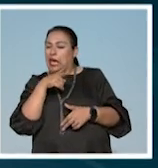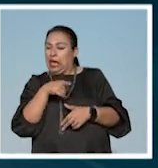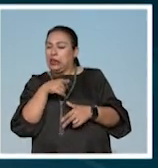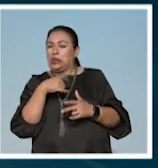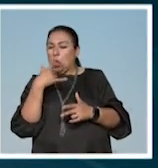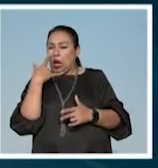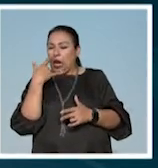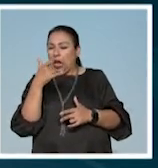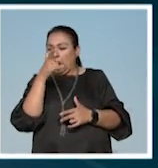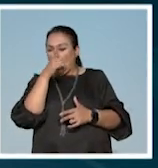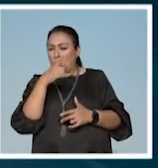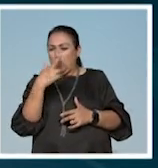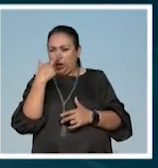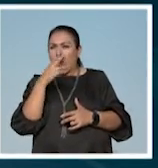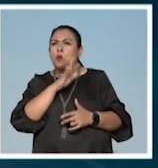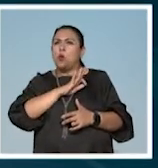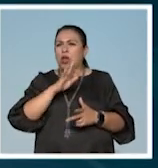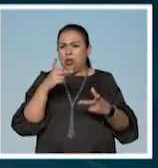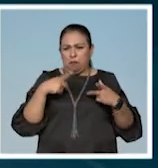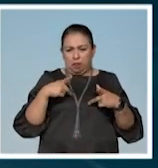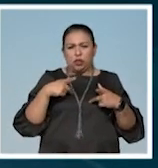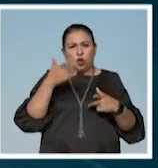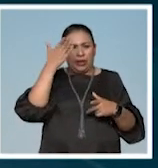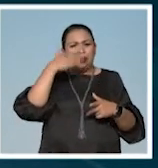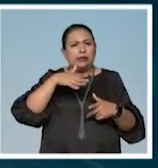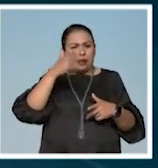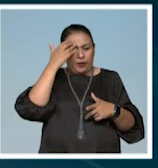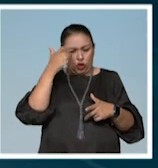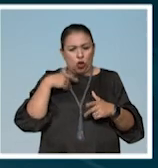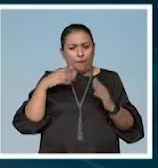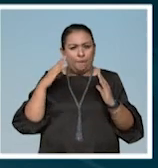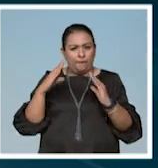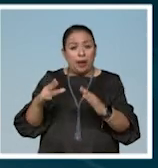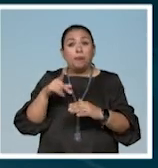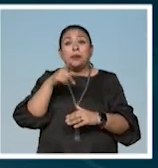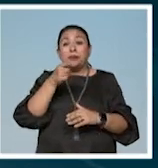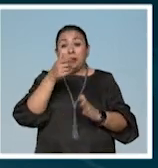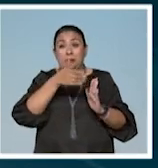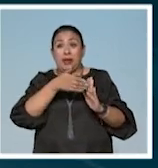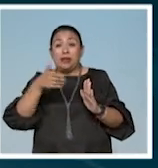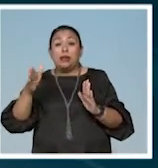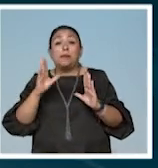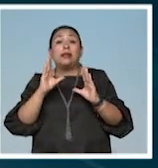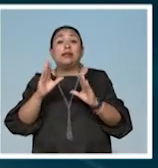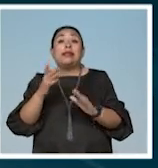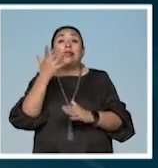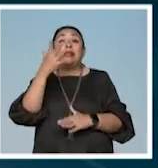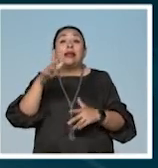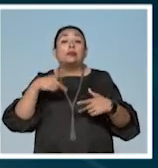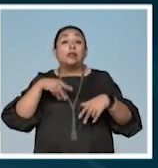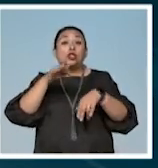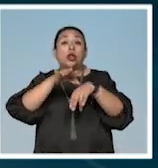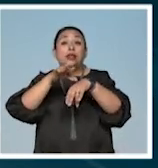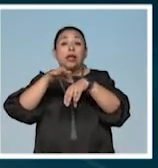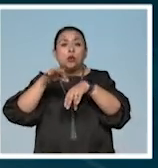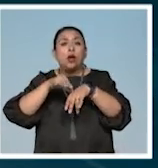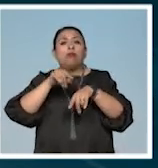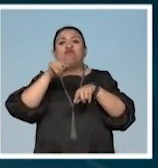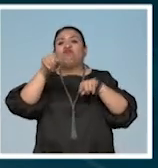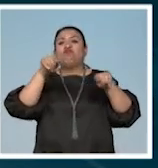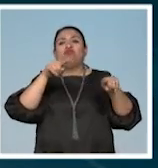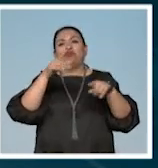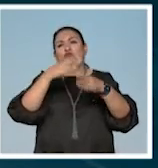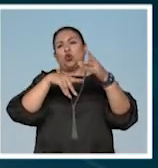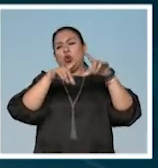la podría hacer una persona bien entrenada. En esta primera etapa se entrenaron a 10 tatuadores que se encuentran distribuidos